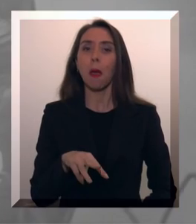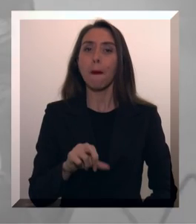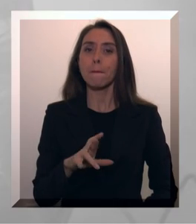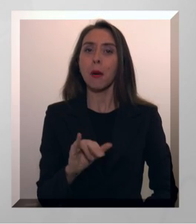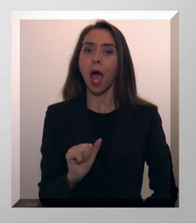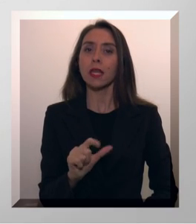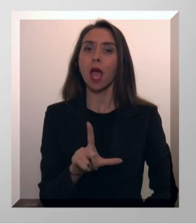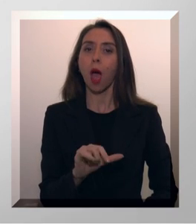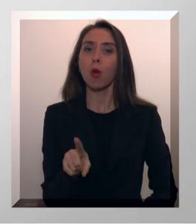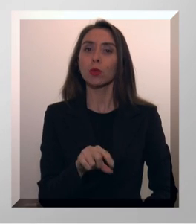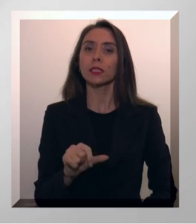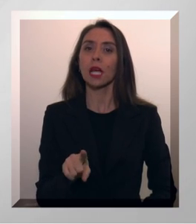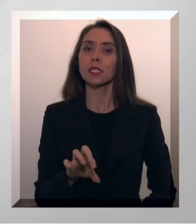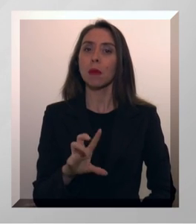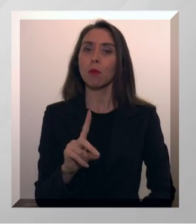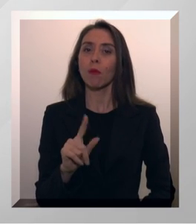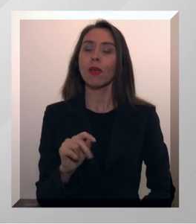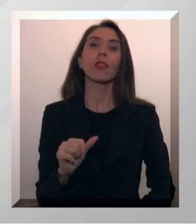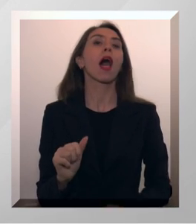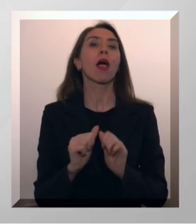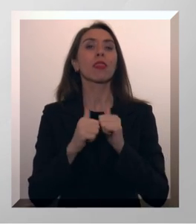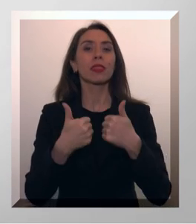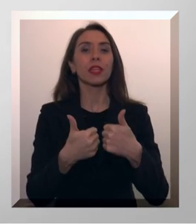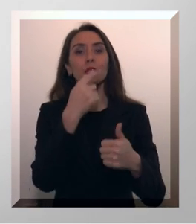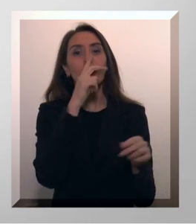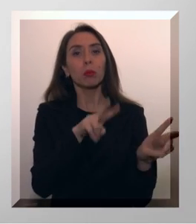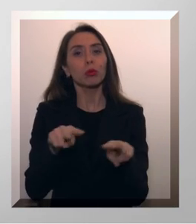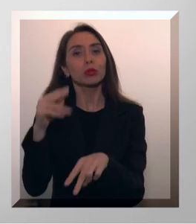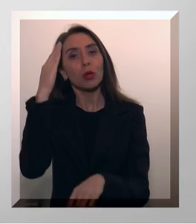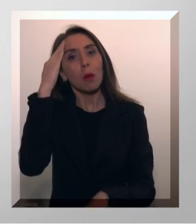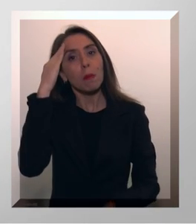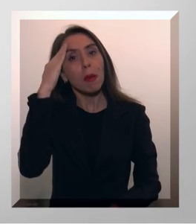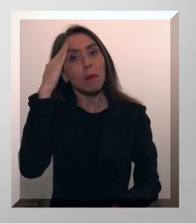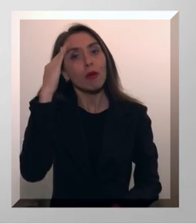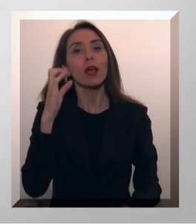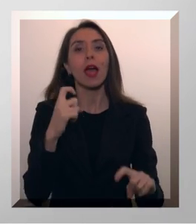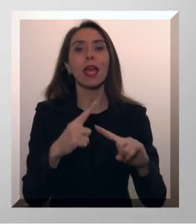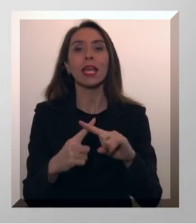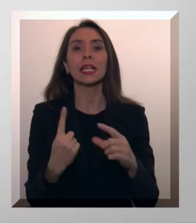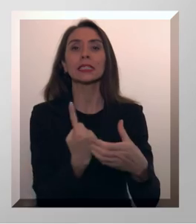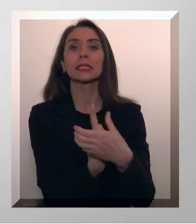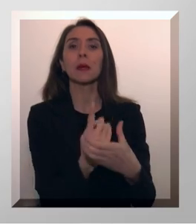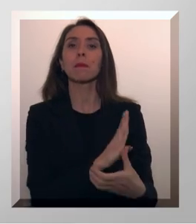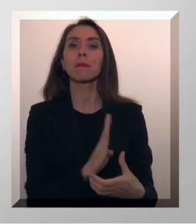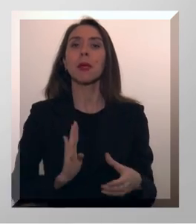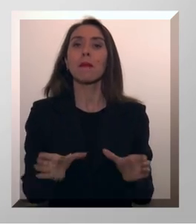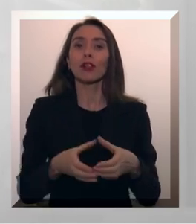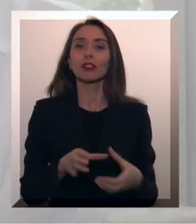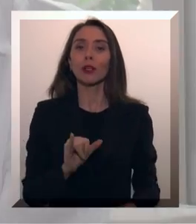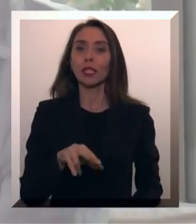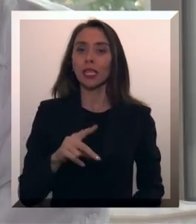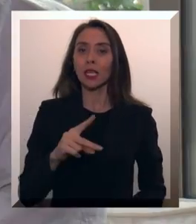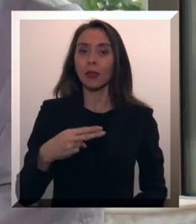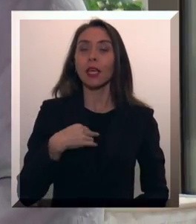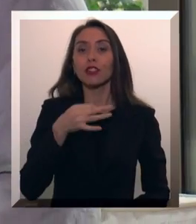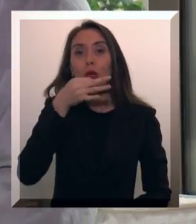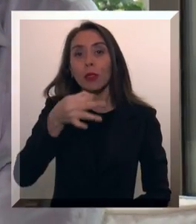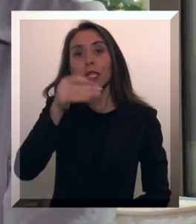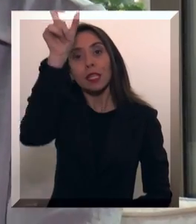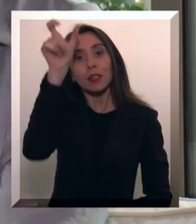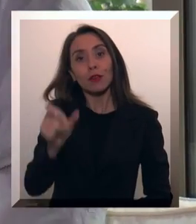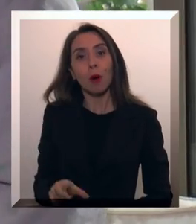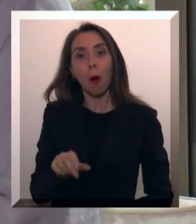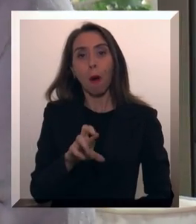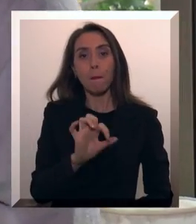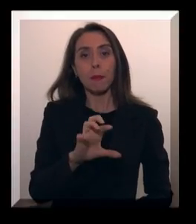María Luisa Sepúlveda, directorio, Museo de la Memoria y ex consejera INDH. Yo te diría que